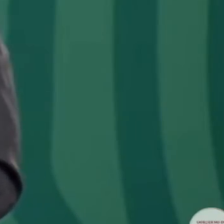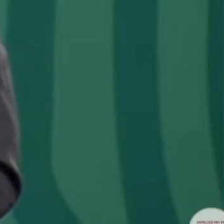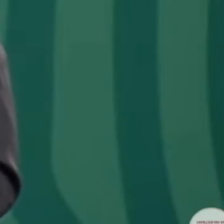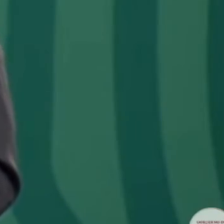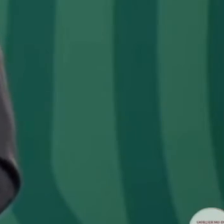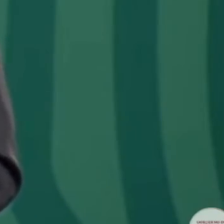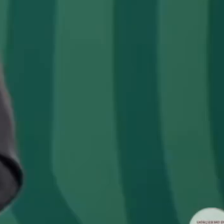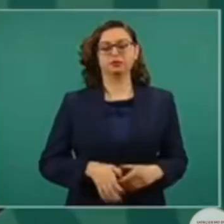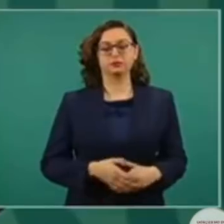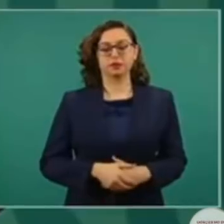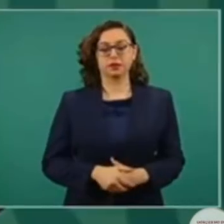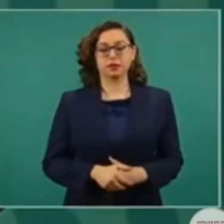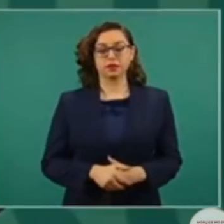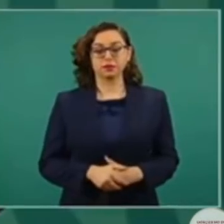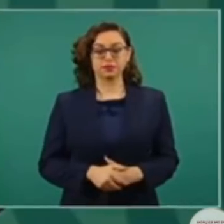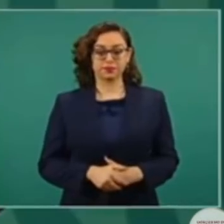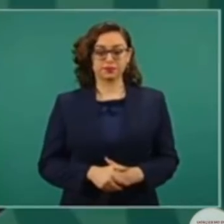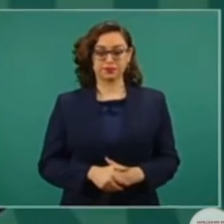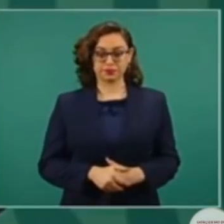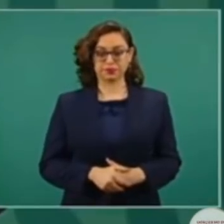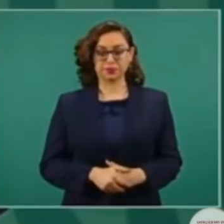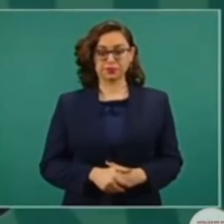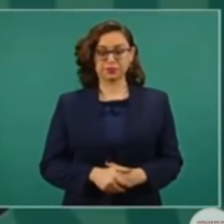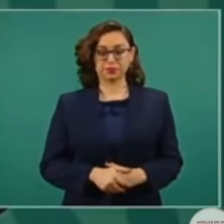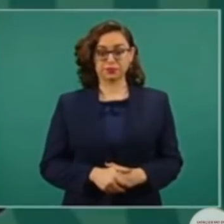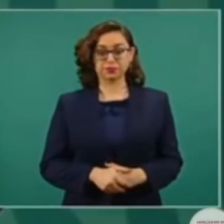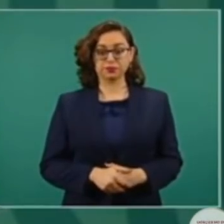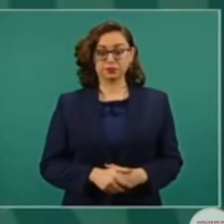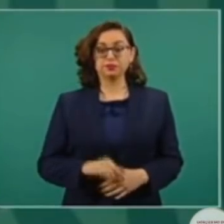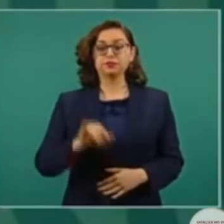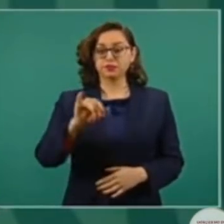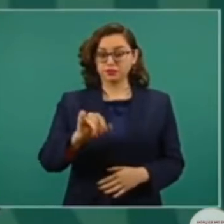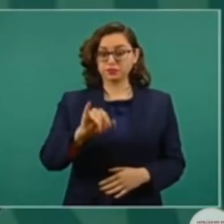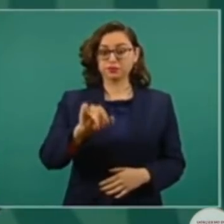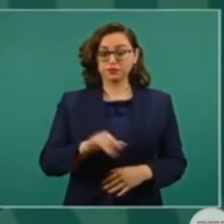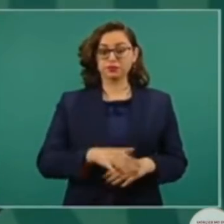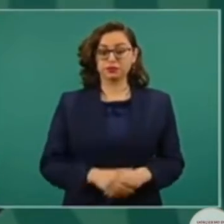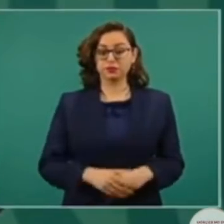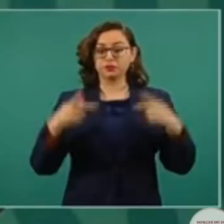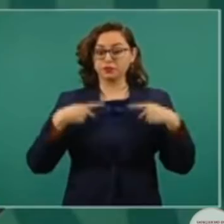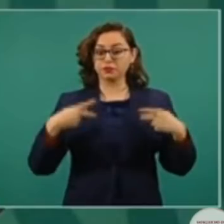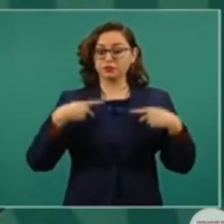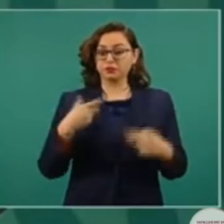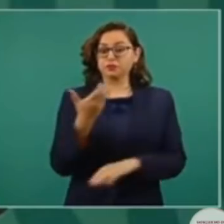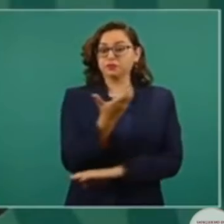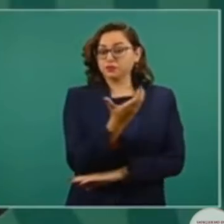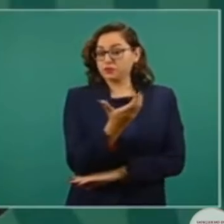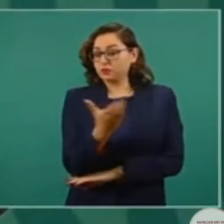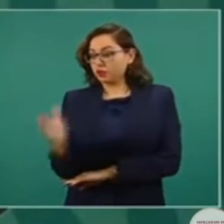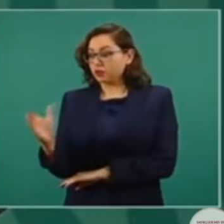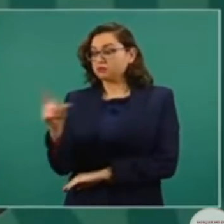Entonces, ¿por eso que a los campesinos son libres? Ah, sí, a los campesinos son libres para